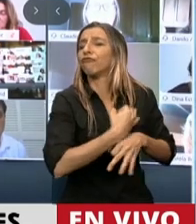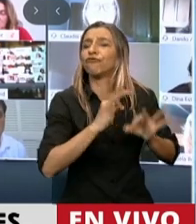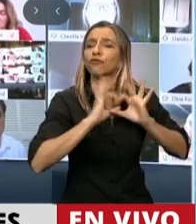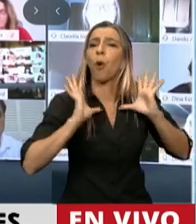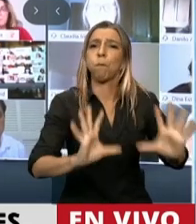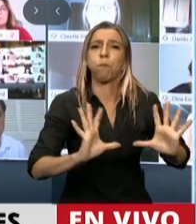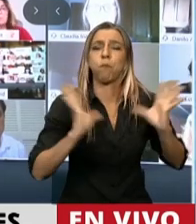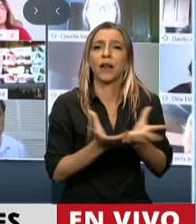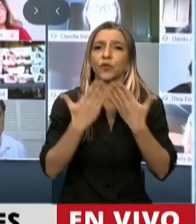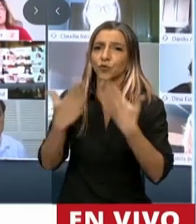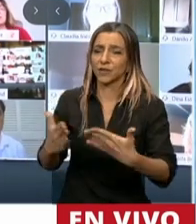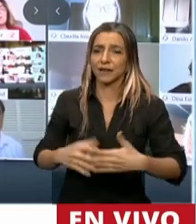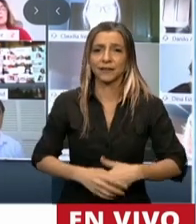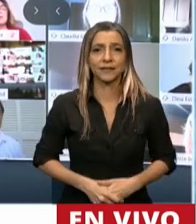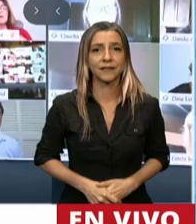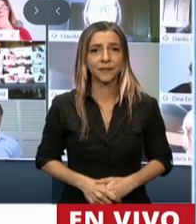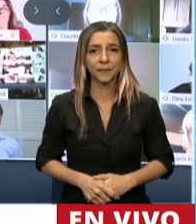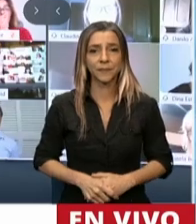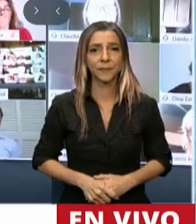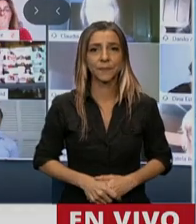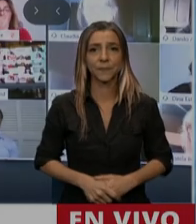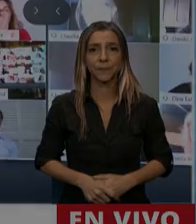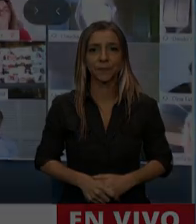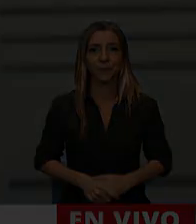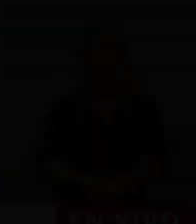presidente. Gracias, diputado Anzaloni.